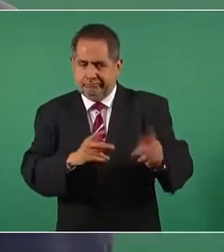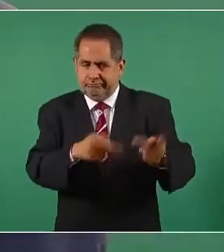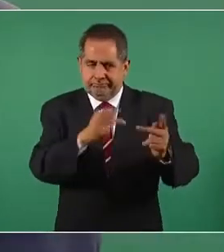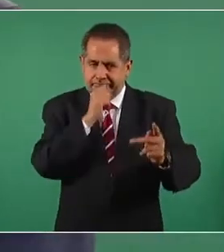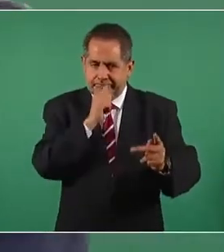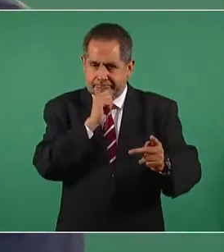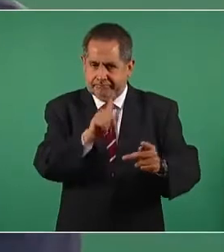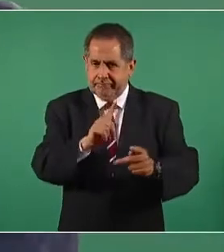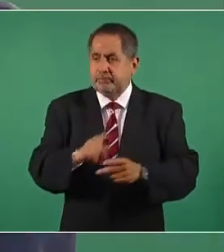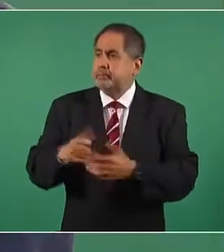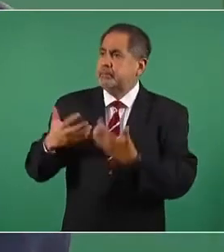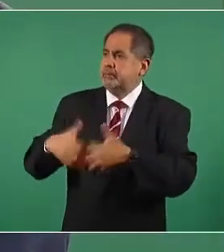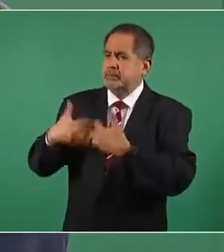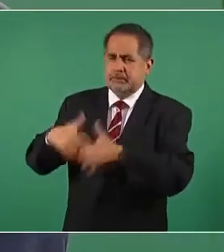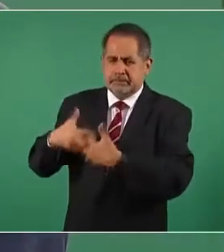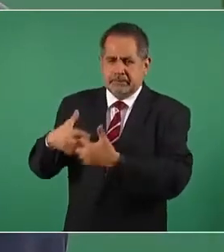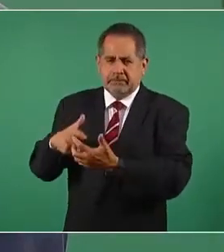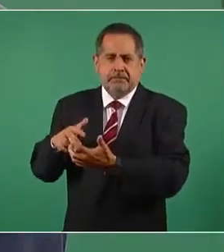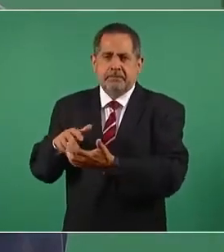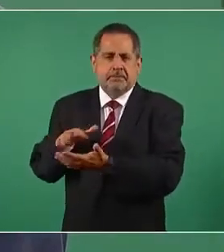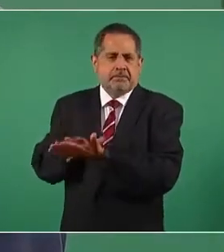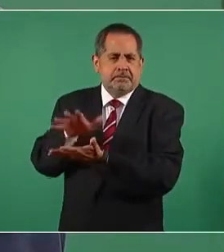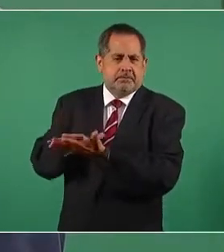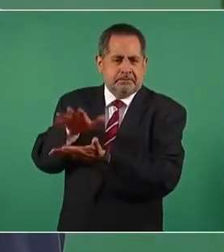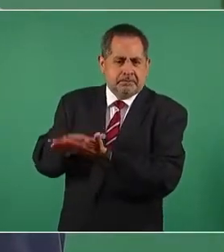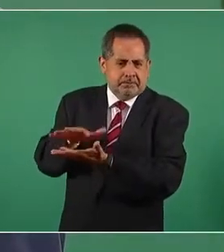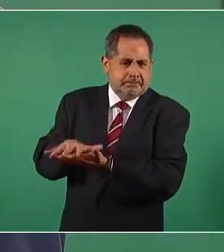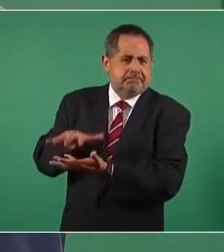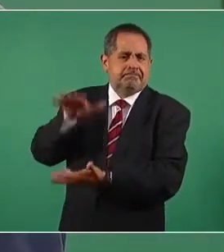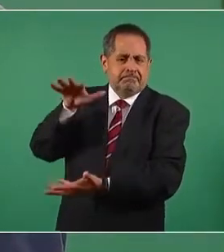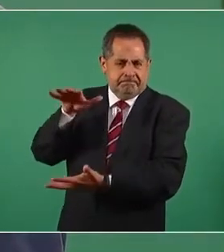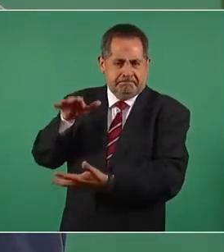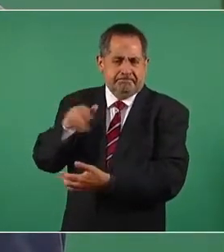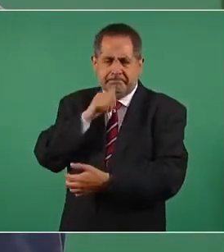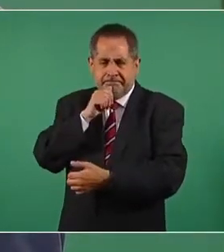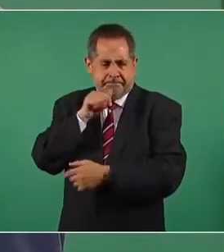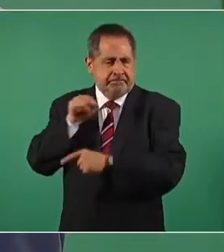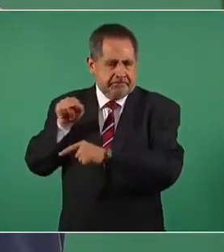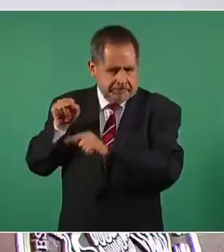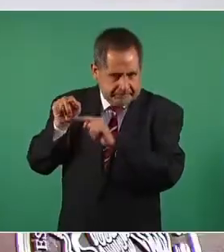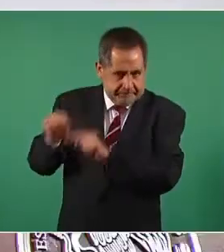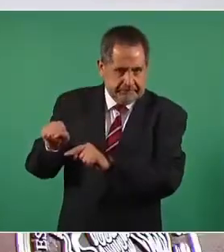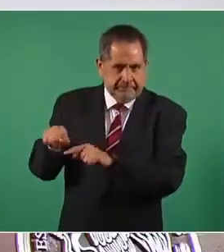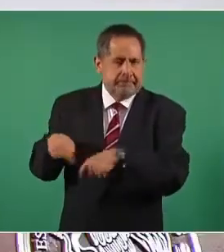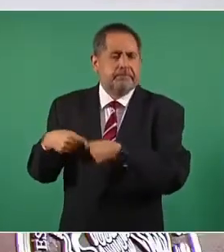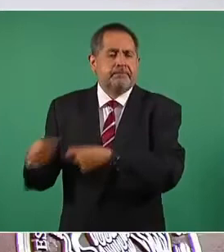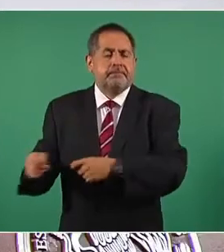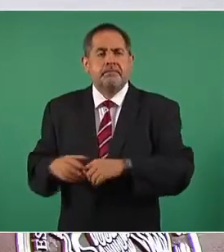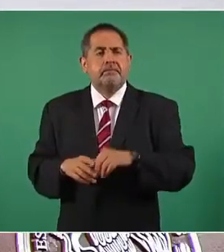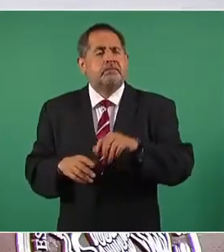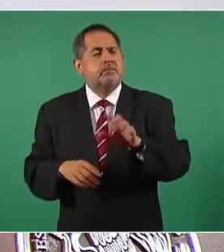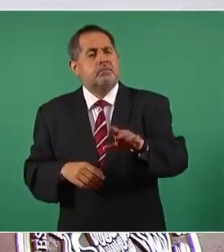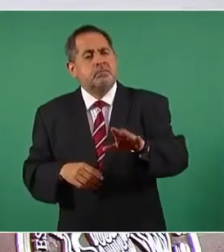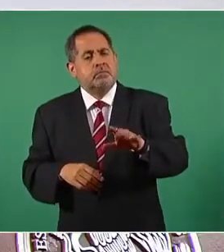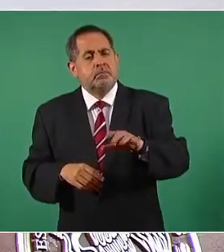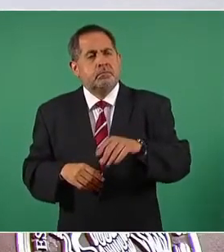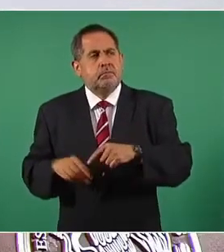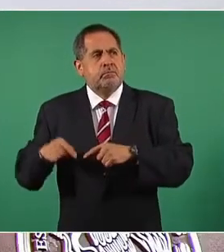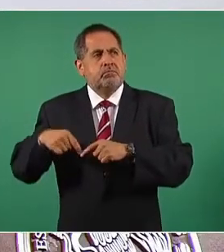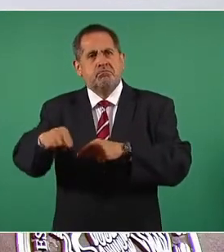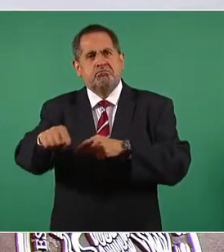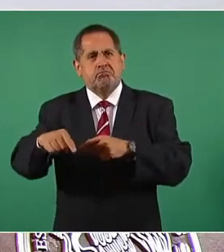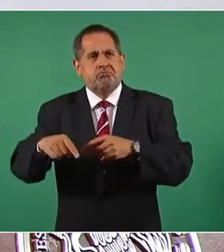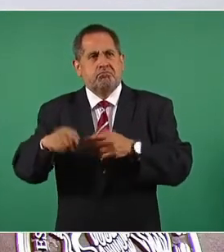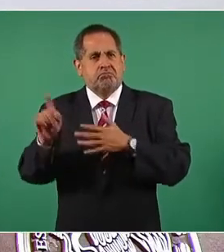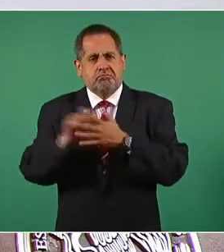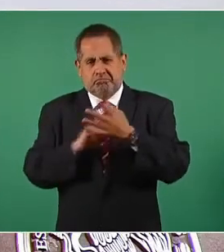a editar, va a estar para fines del mes,